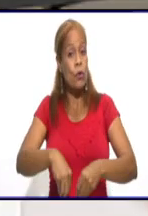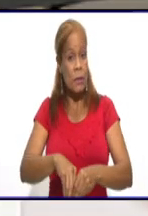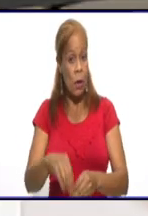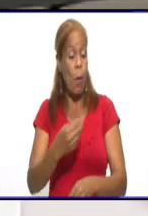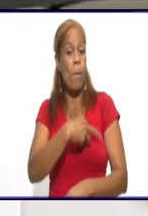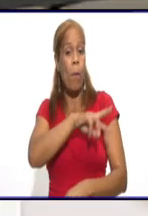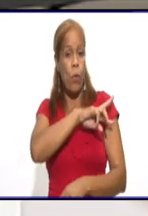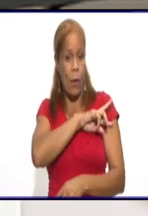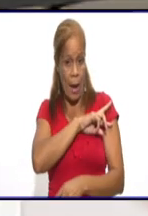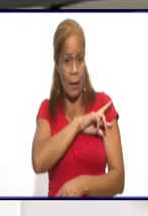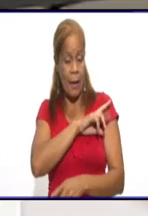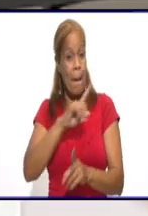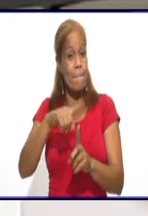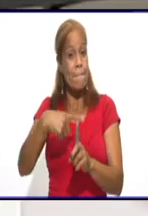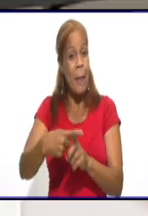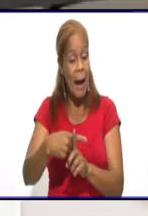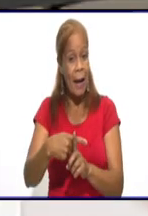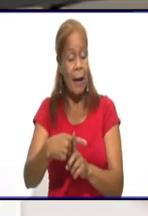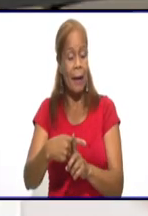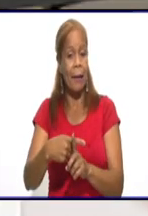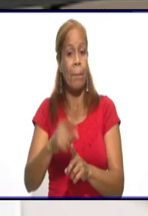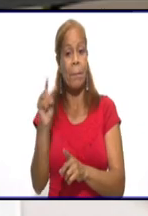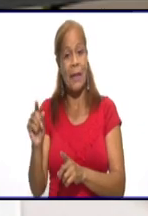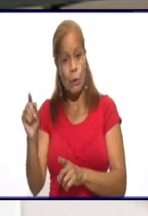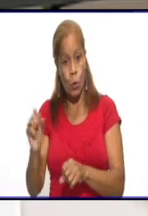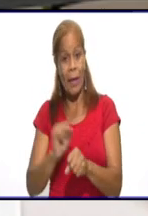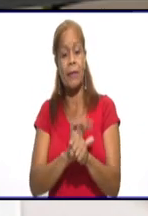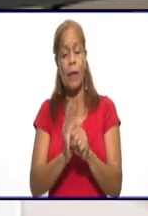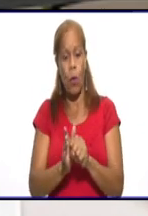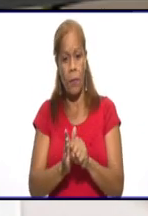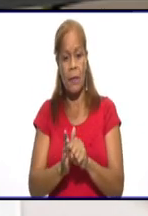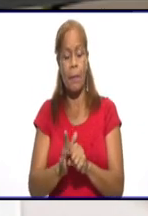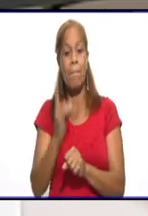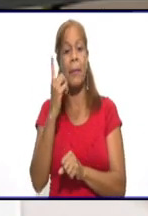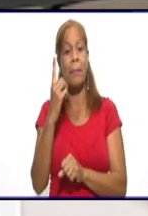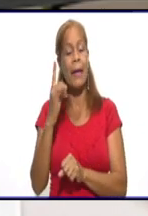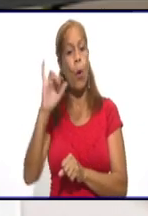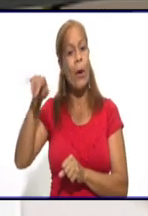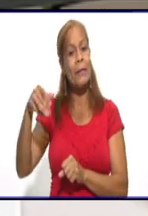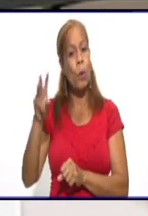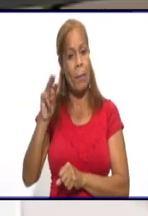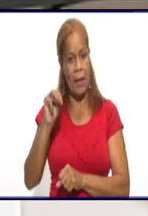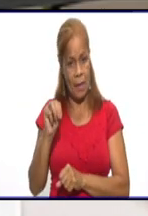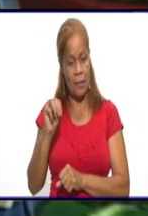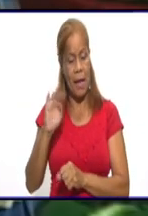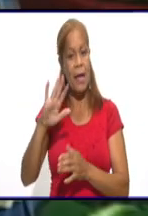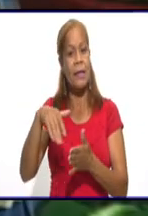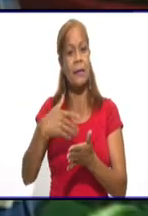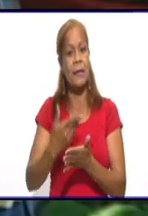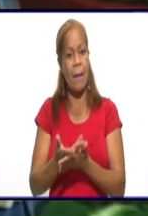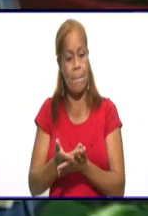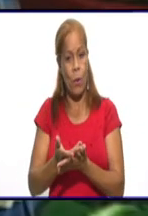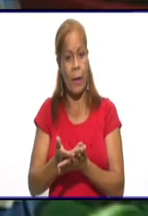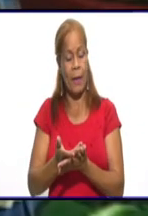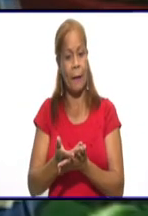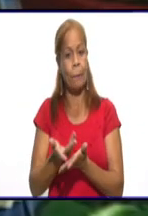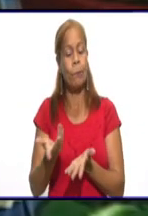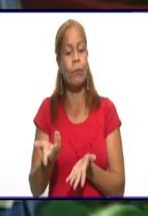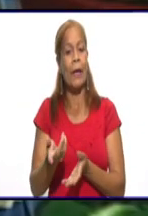casos en cuántos días? En 15 días. En 15 días. Es de preocupar. Pero además, Jesús Menéndez,